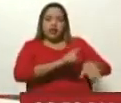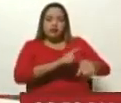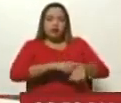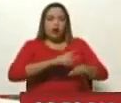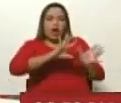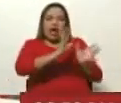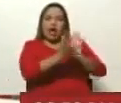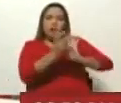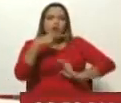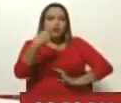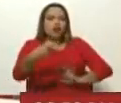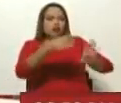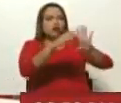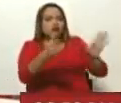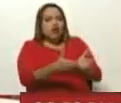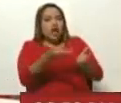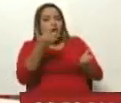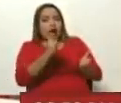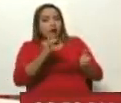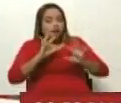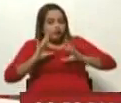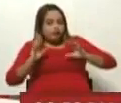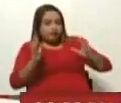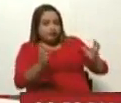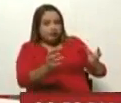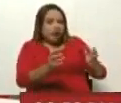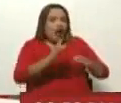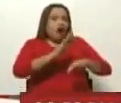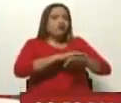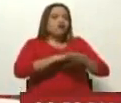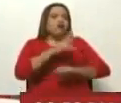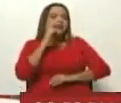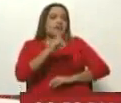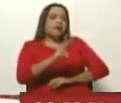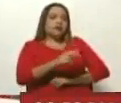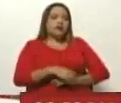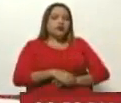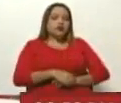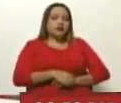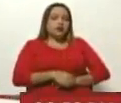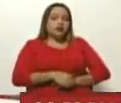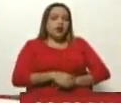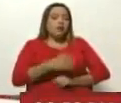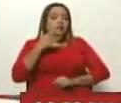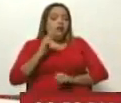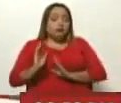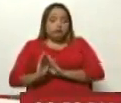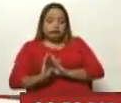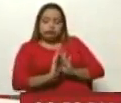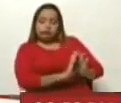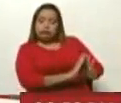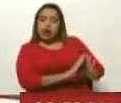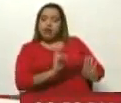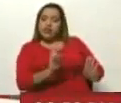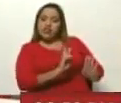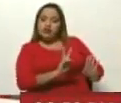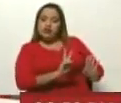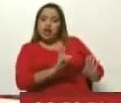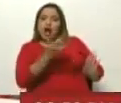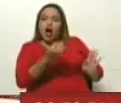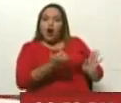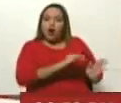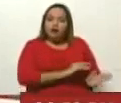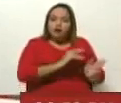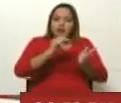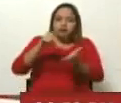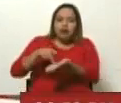geopolítico mundial tiene una influencia. Porque estamos viendo que lo que fue el aislamiento de Venezuela decae ante